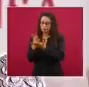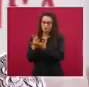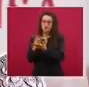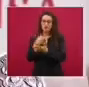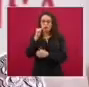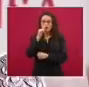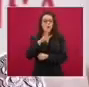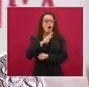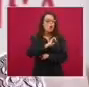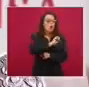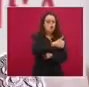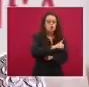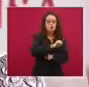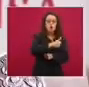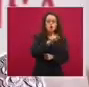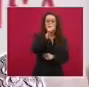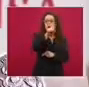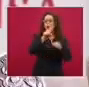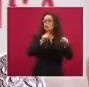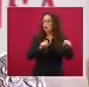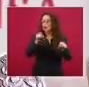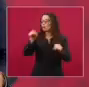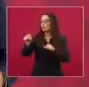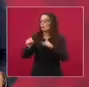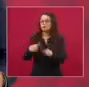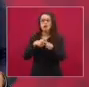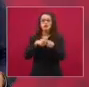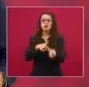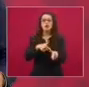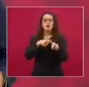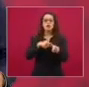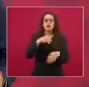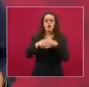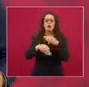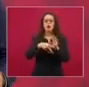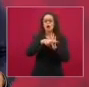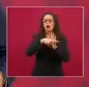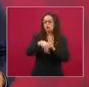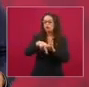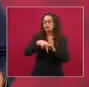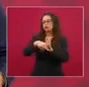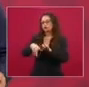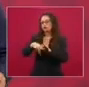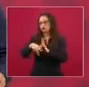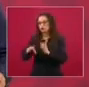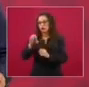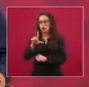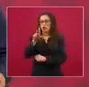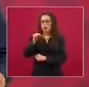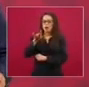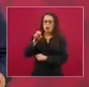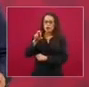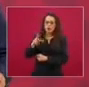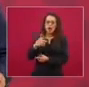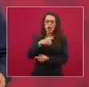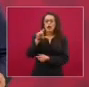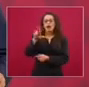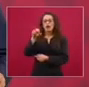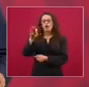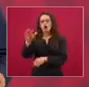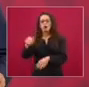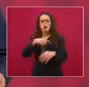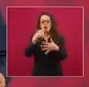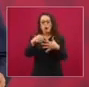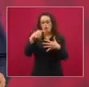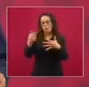va a seguir el Universal y va a seguir el Washington Post y el New York Times y el Reforma,